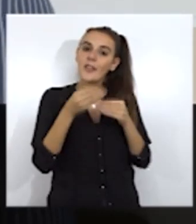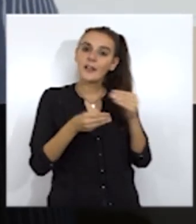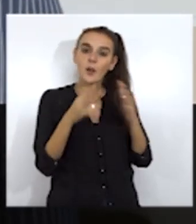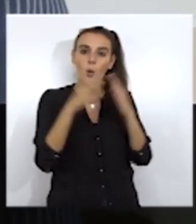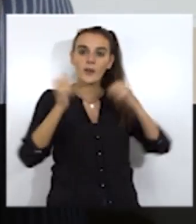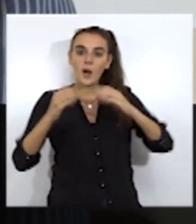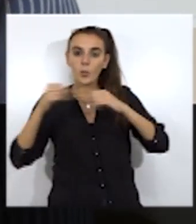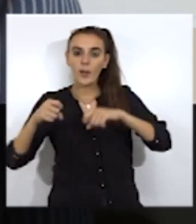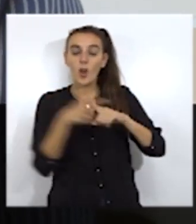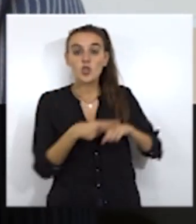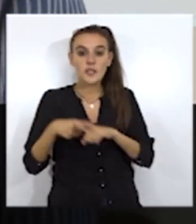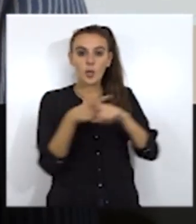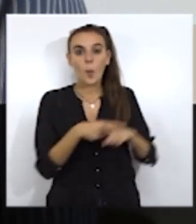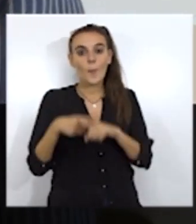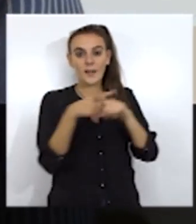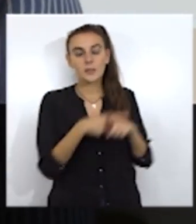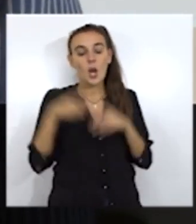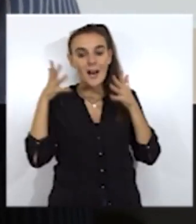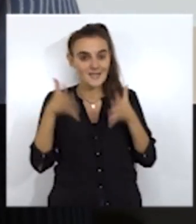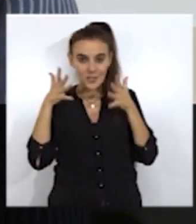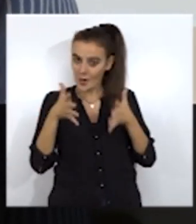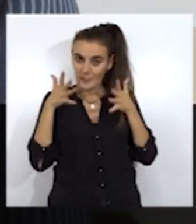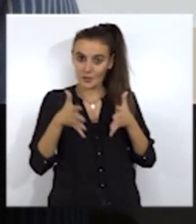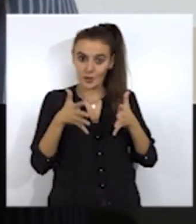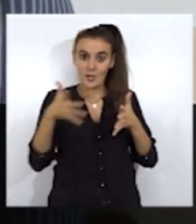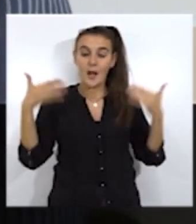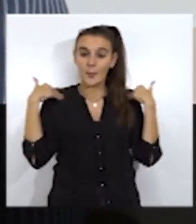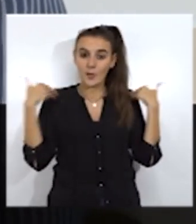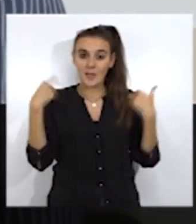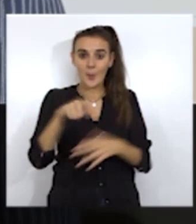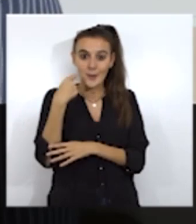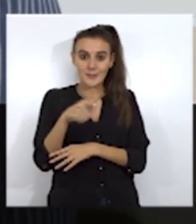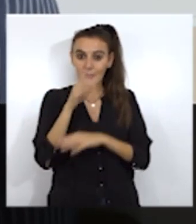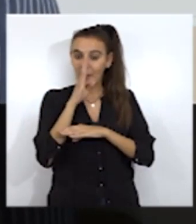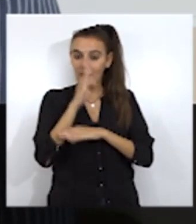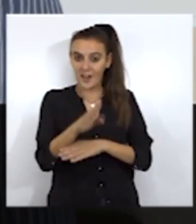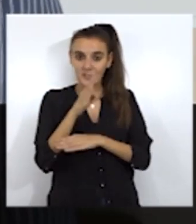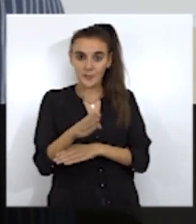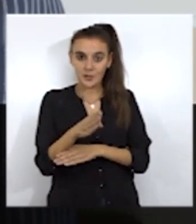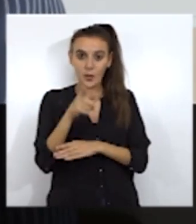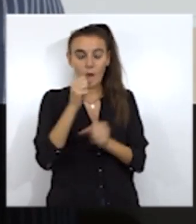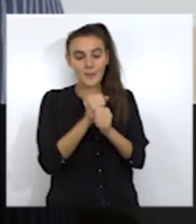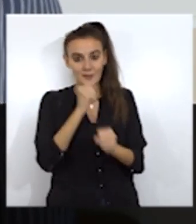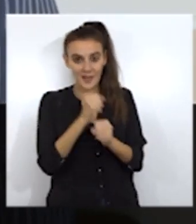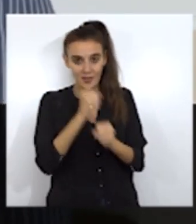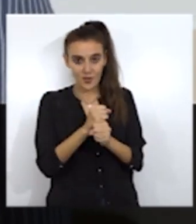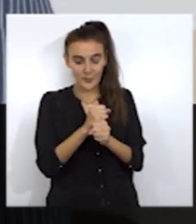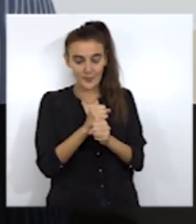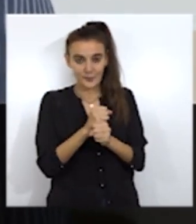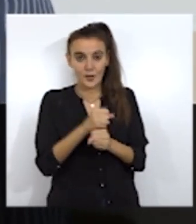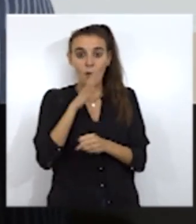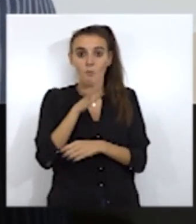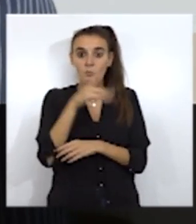compartió, según el asesoramiento, era competencia de la presidencia directamente el dar de alta a un trabajador, puesto que se